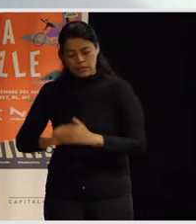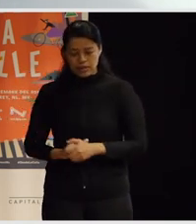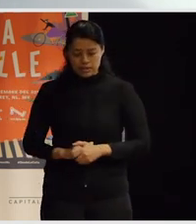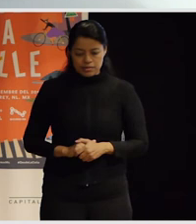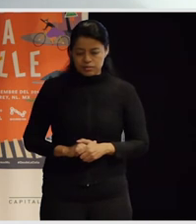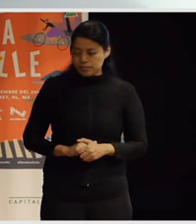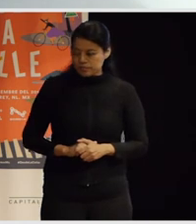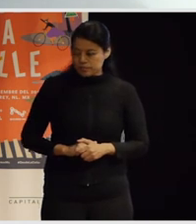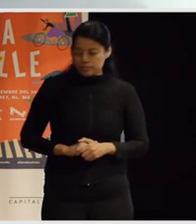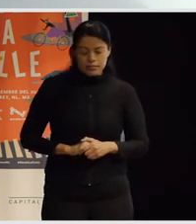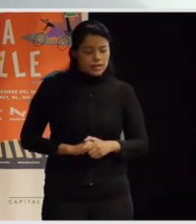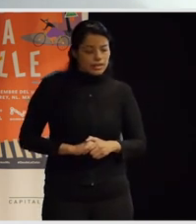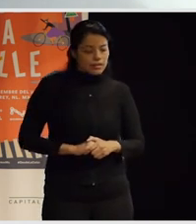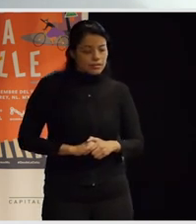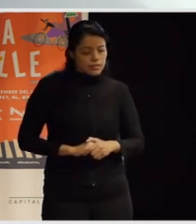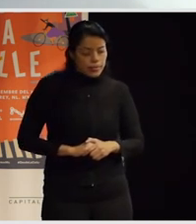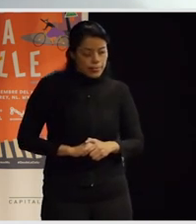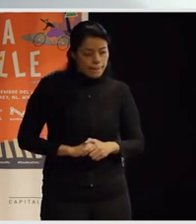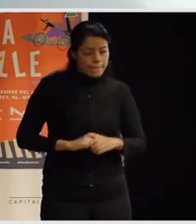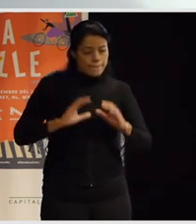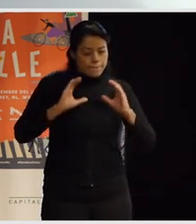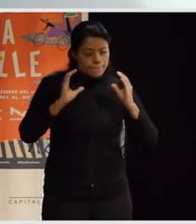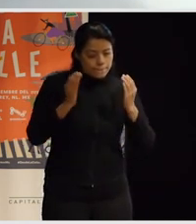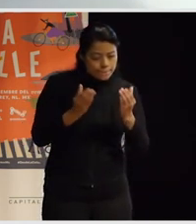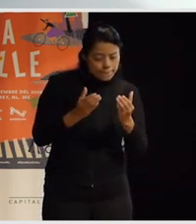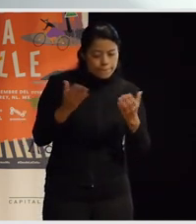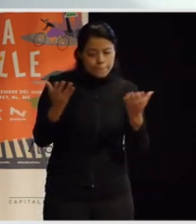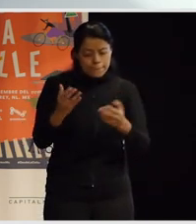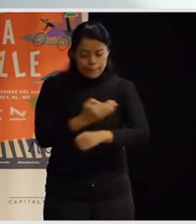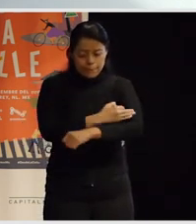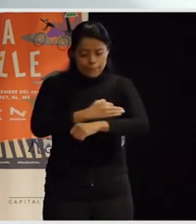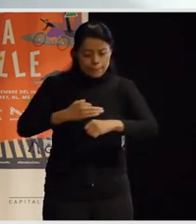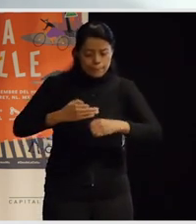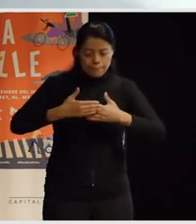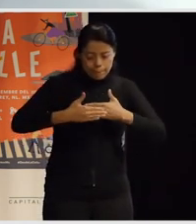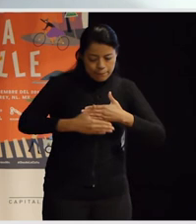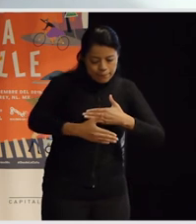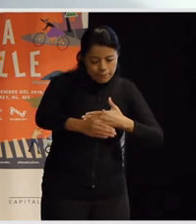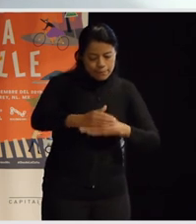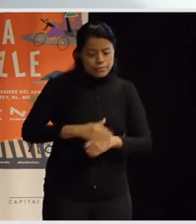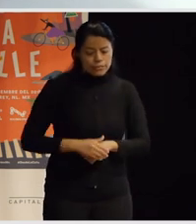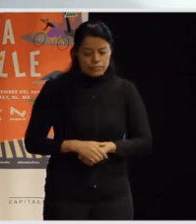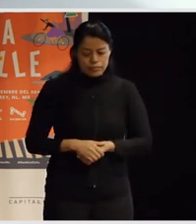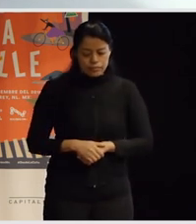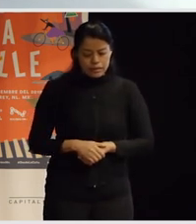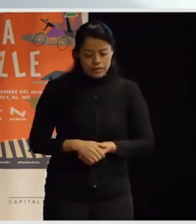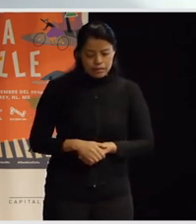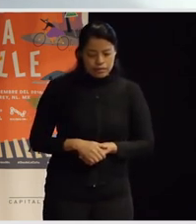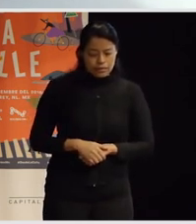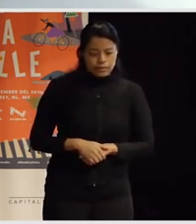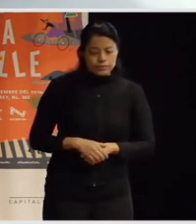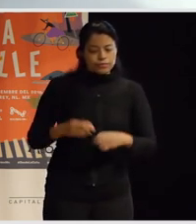comunidad generan estructuras más allá de la familia entendida ¿no? es una concepción muy clásica que es